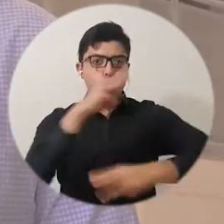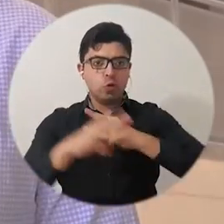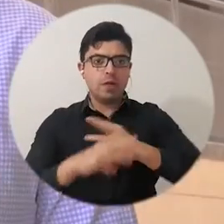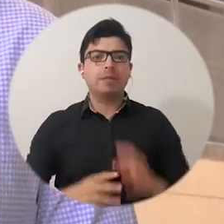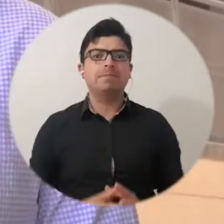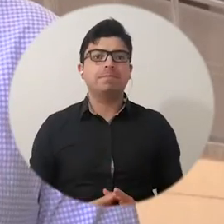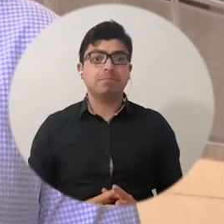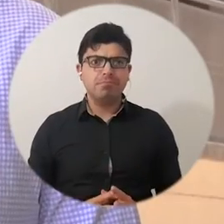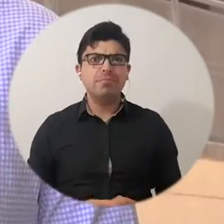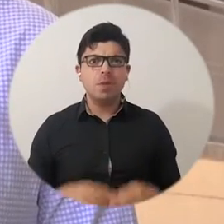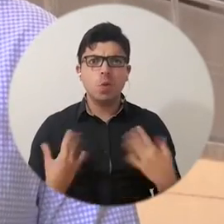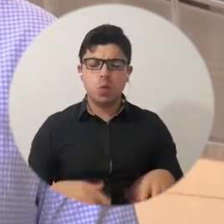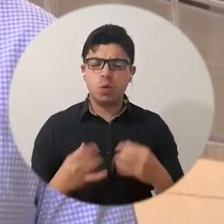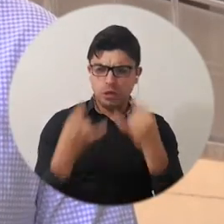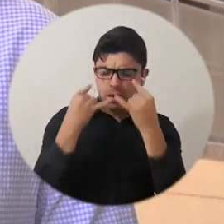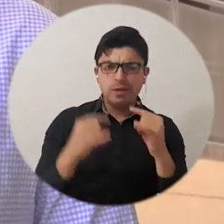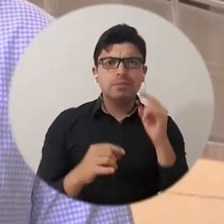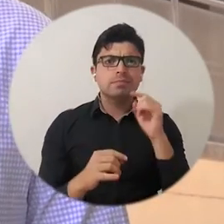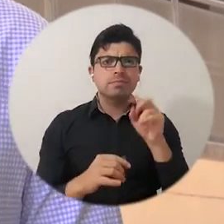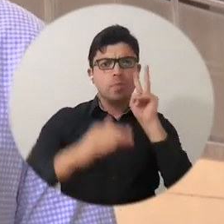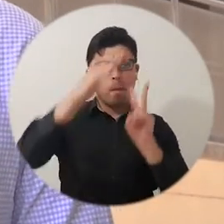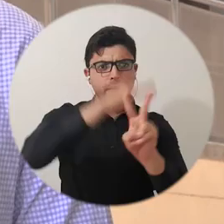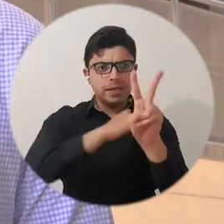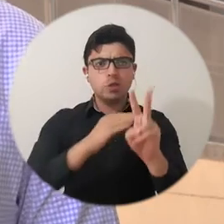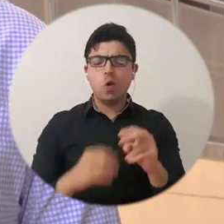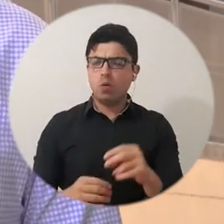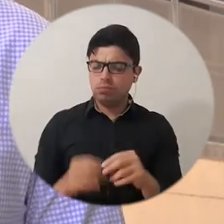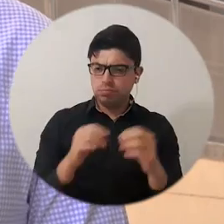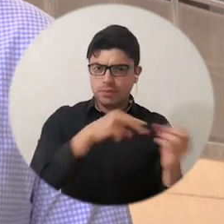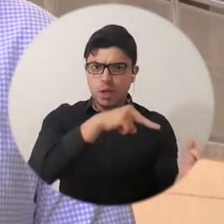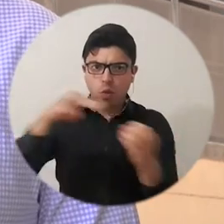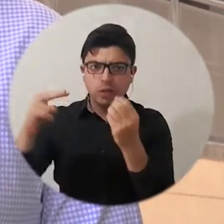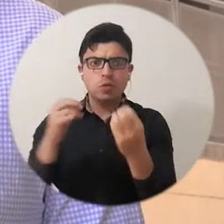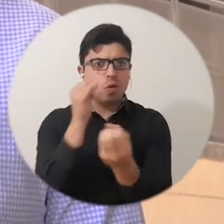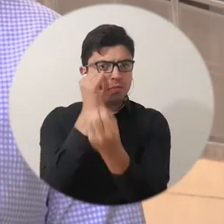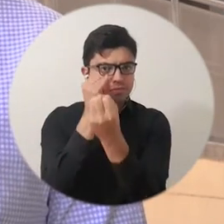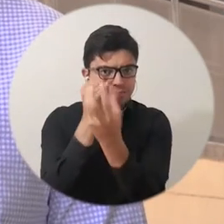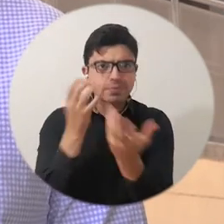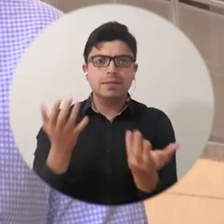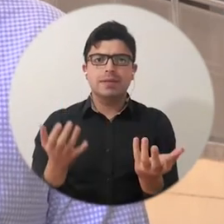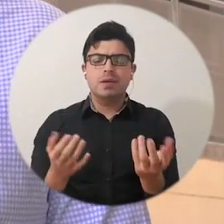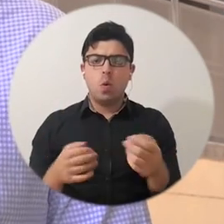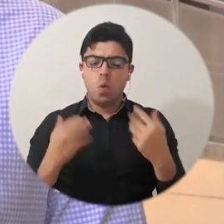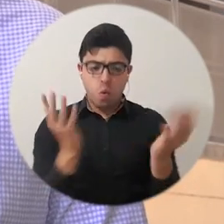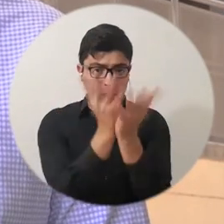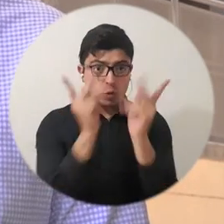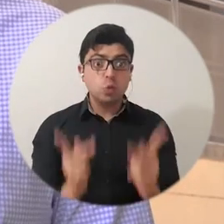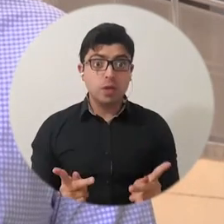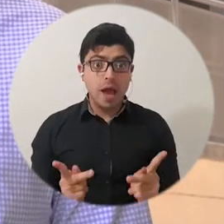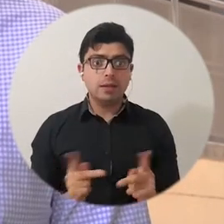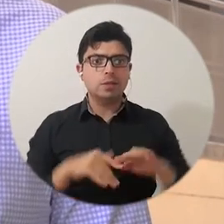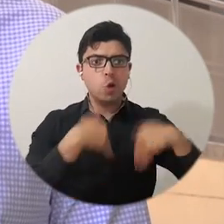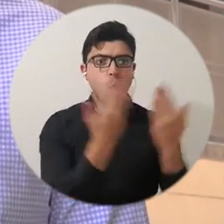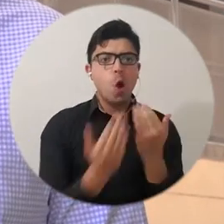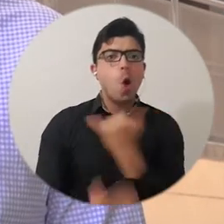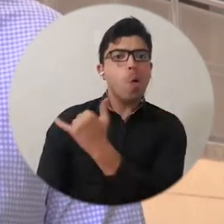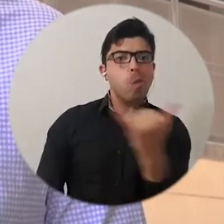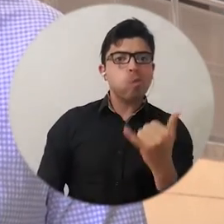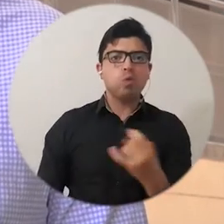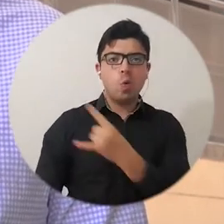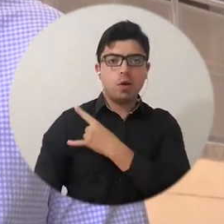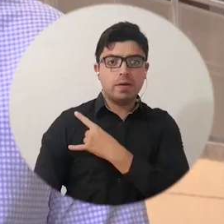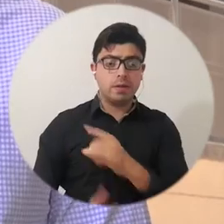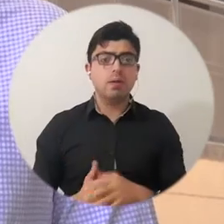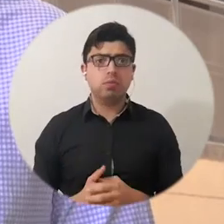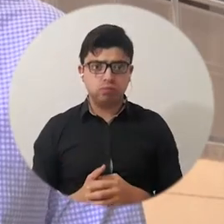Global. Nos llamó mucho la atención la visión que tenía en cuanto a la educación, en cuanto a la pedagogía de los estudiantes de colegios y